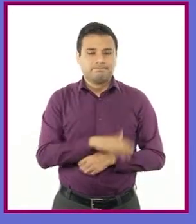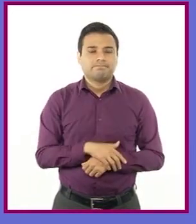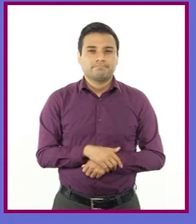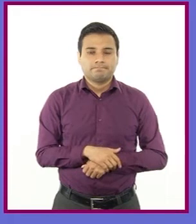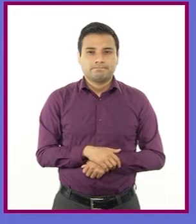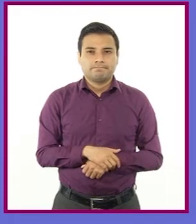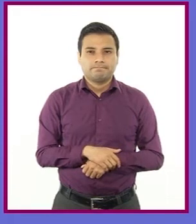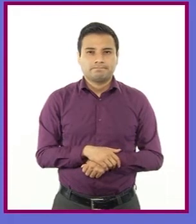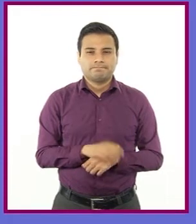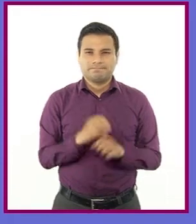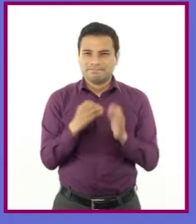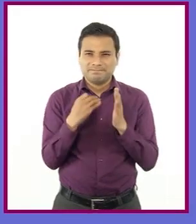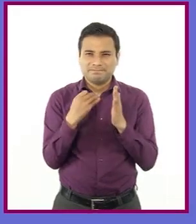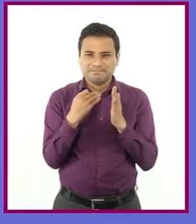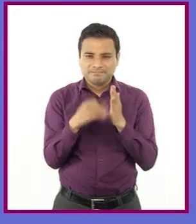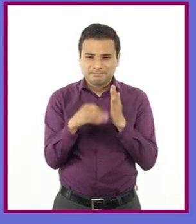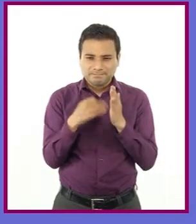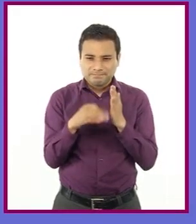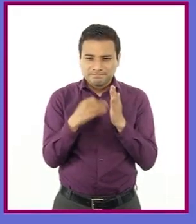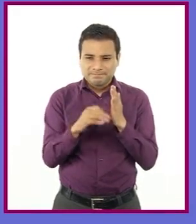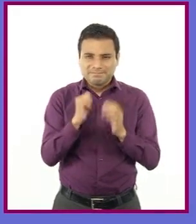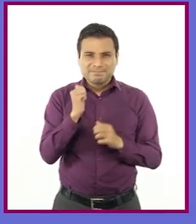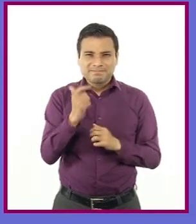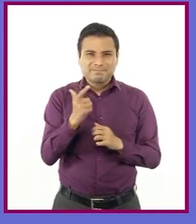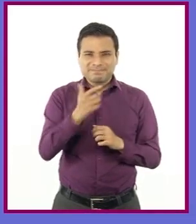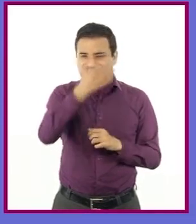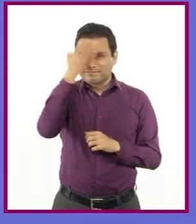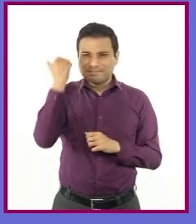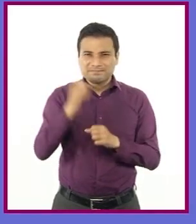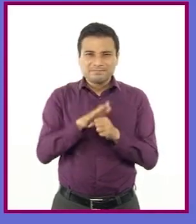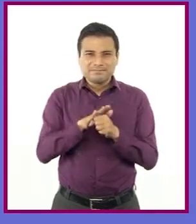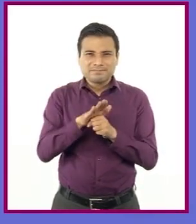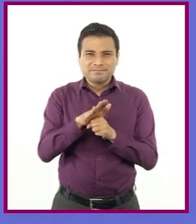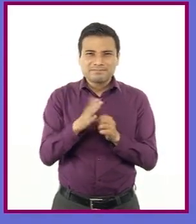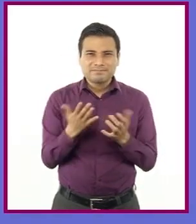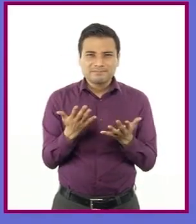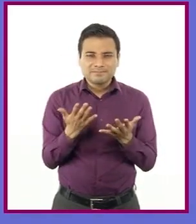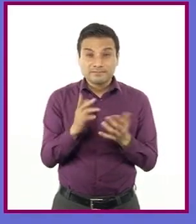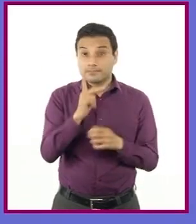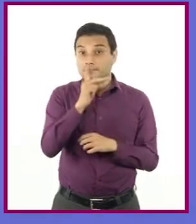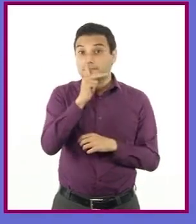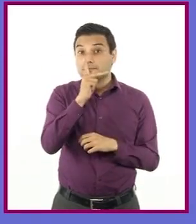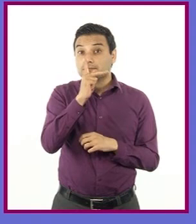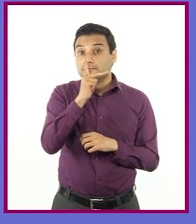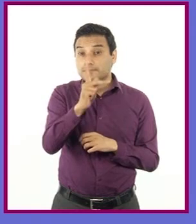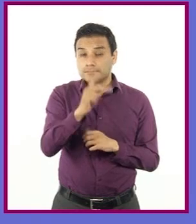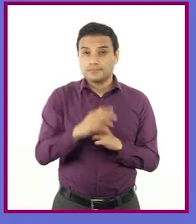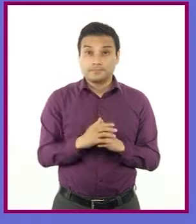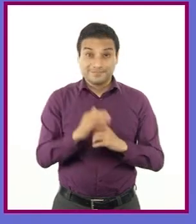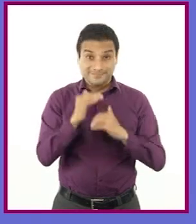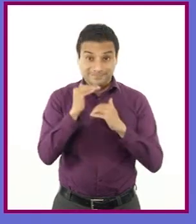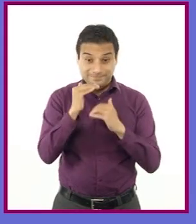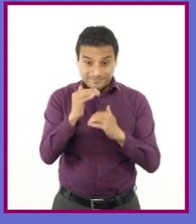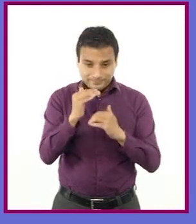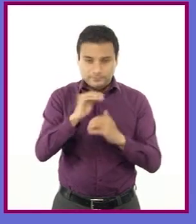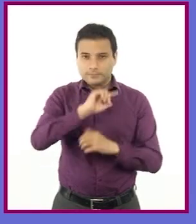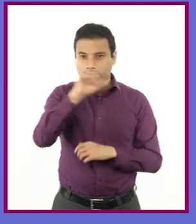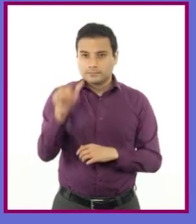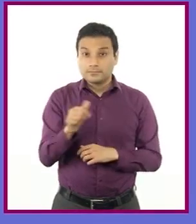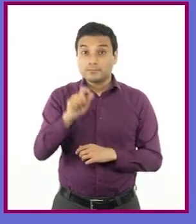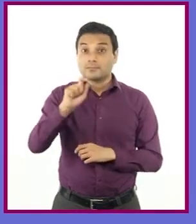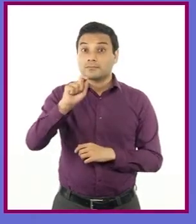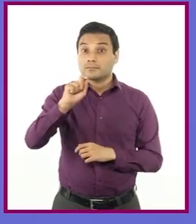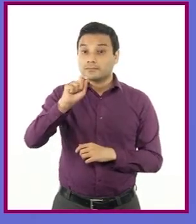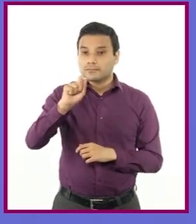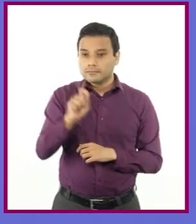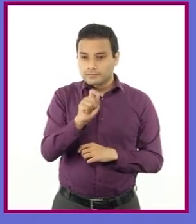Siento que falta algo, pero no sé qué es. Aquí, después de la palabra máximo, debe ir una coma que sepa para hacer una breve pausa